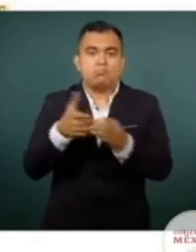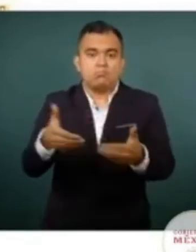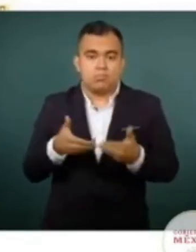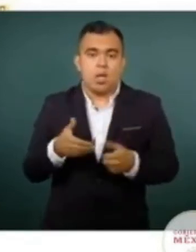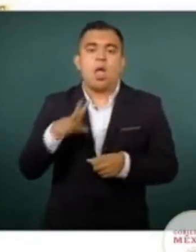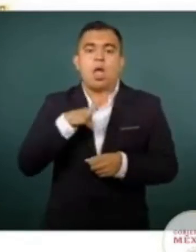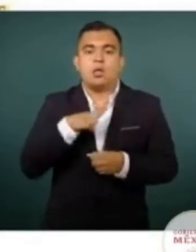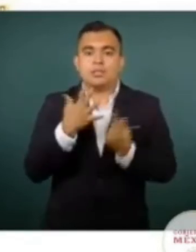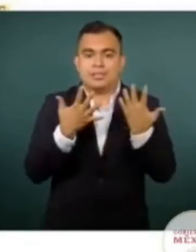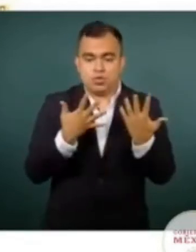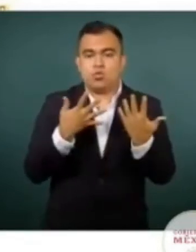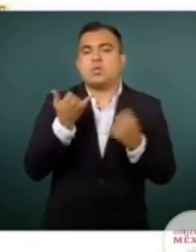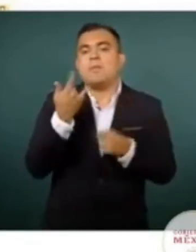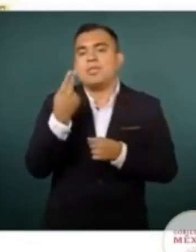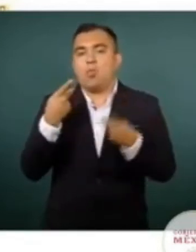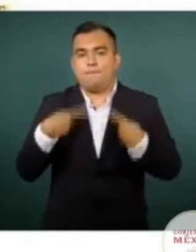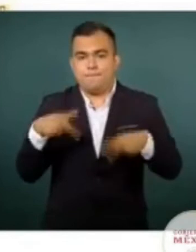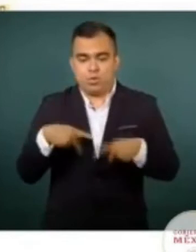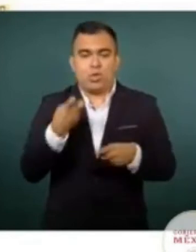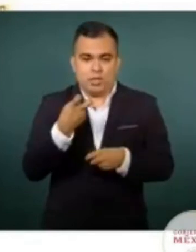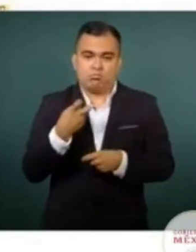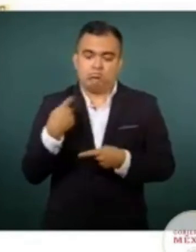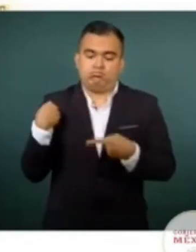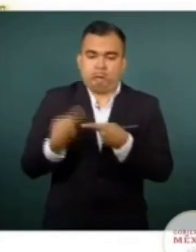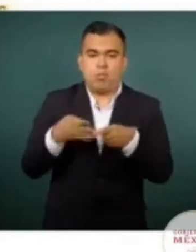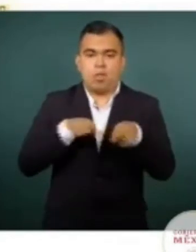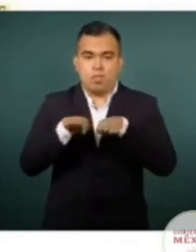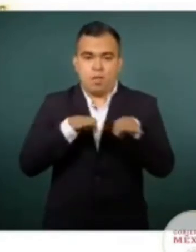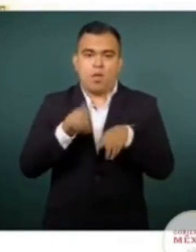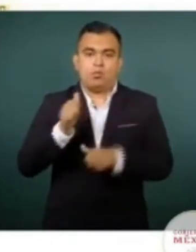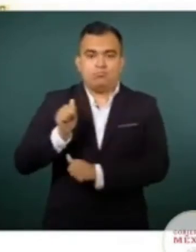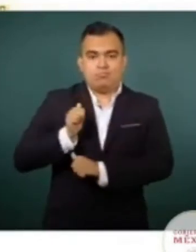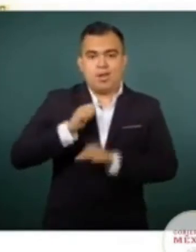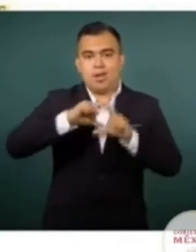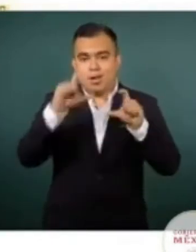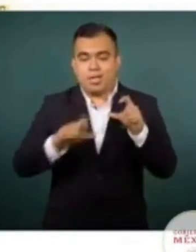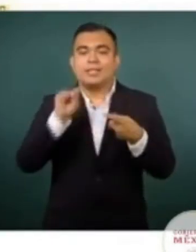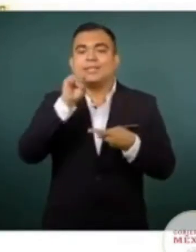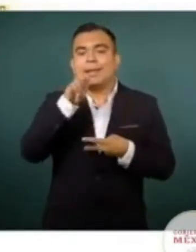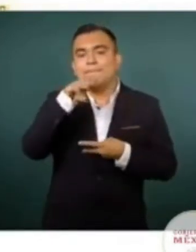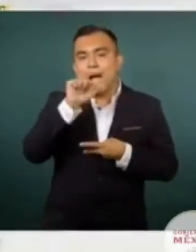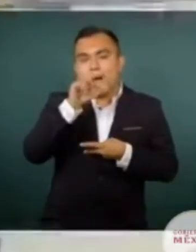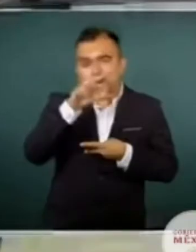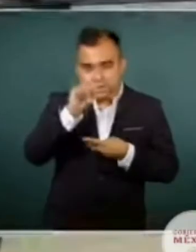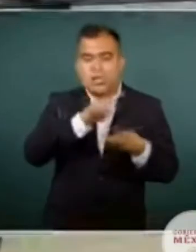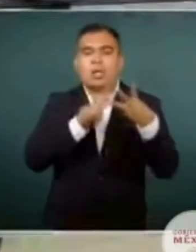y 25 personas. Este es el esfuerzo que se ha hecho Guardia Nacional, SEMAR y SEDENA en lo que es